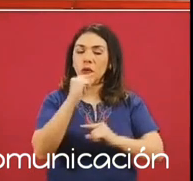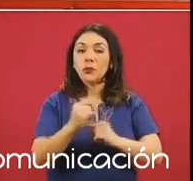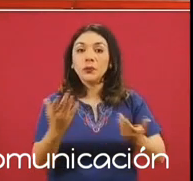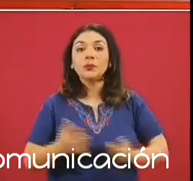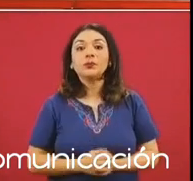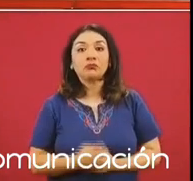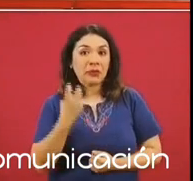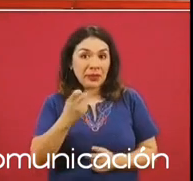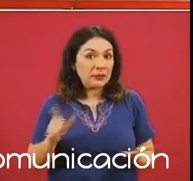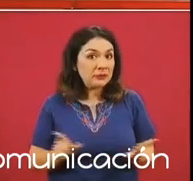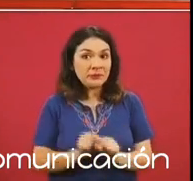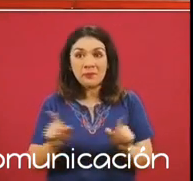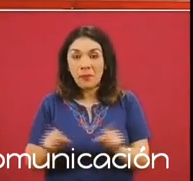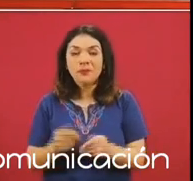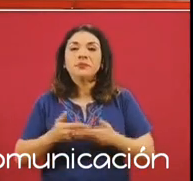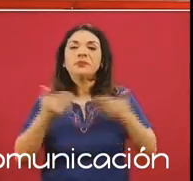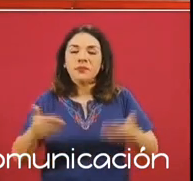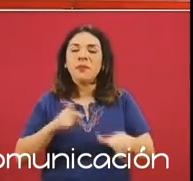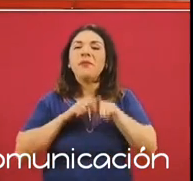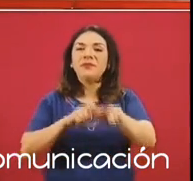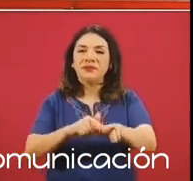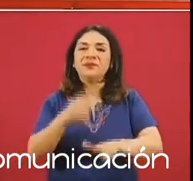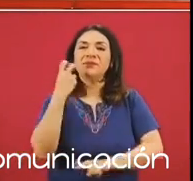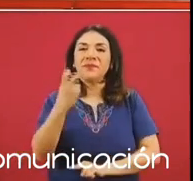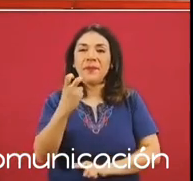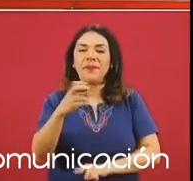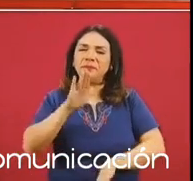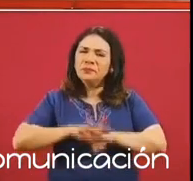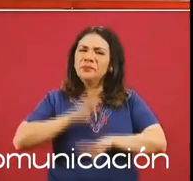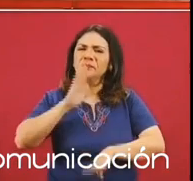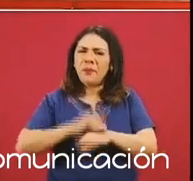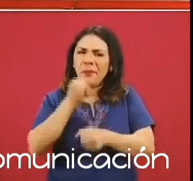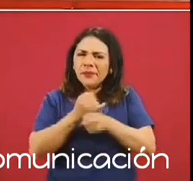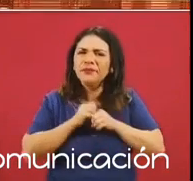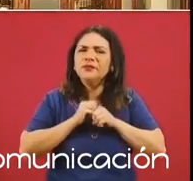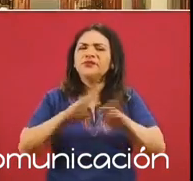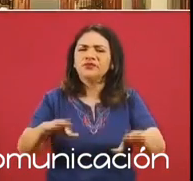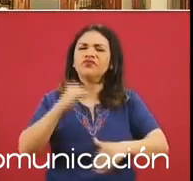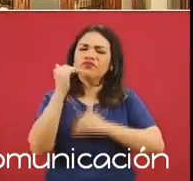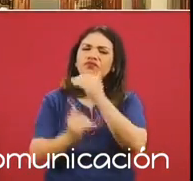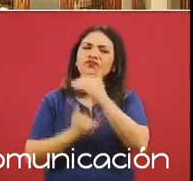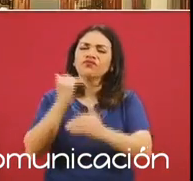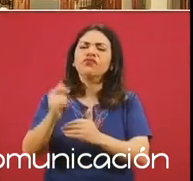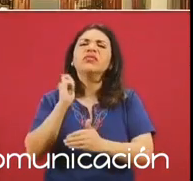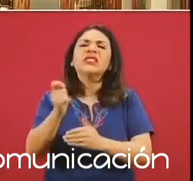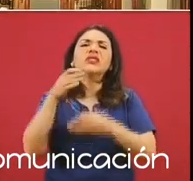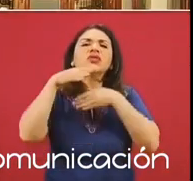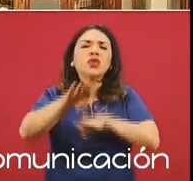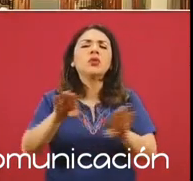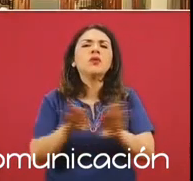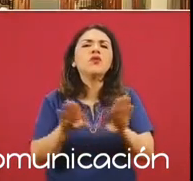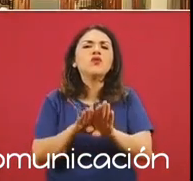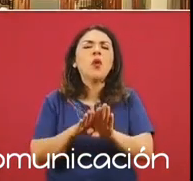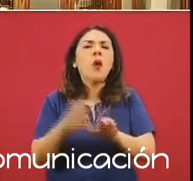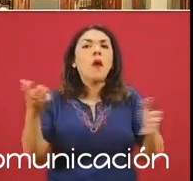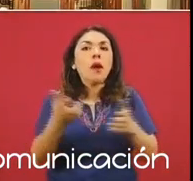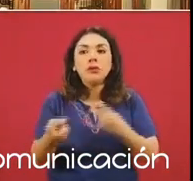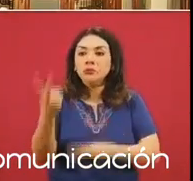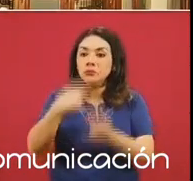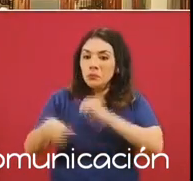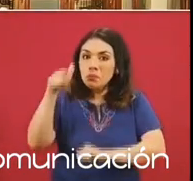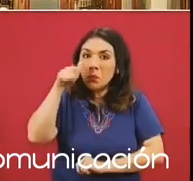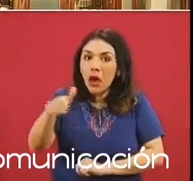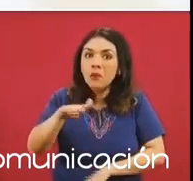Dicho esto, vamos a seguir informando sobre cómo van impactando,